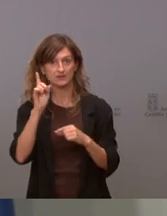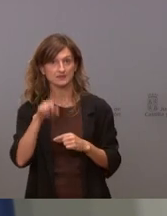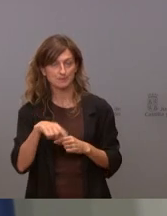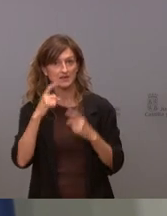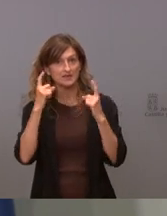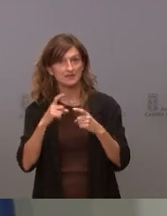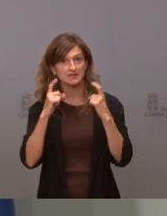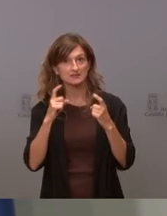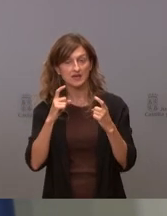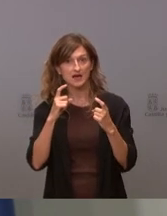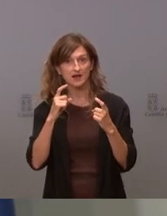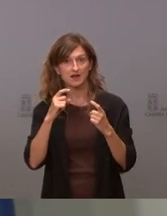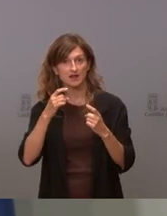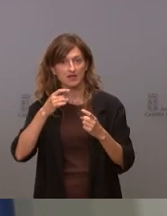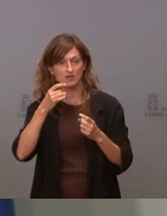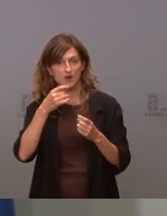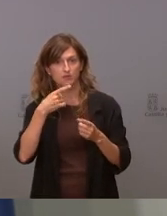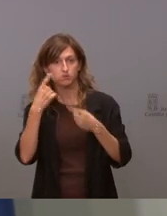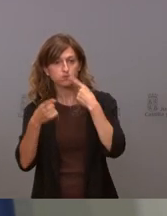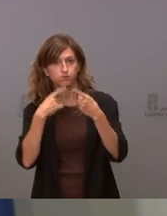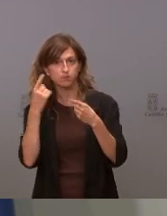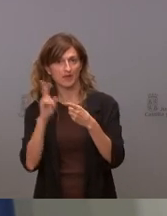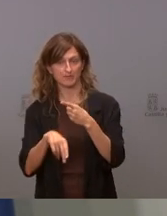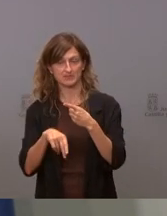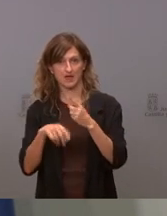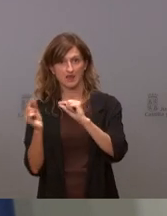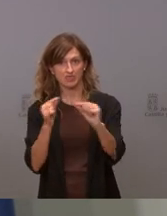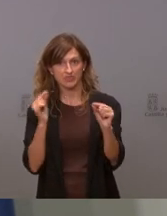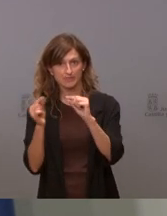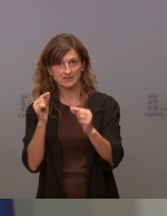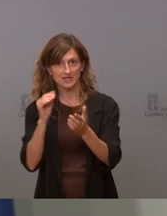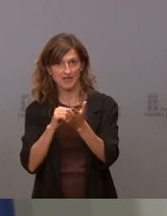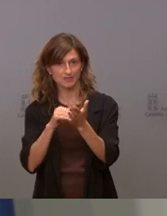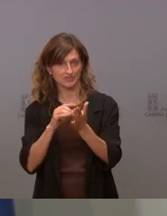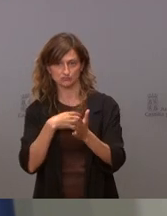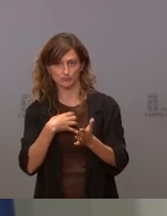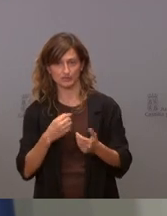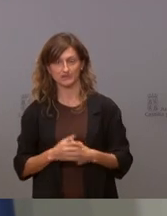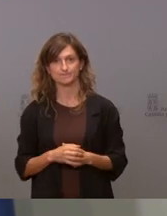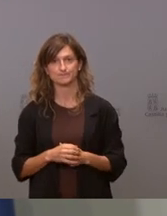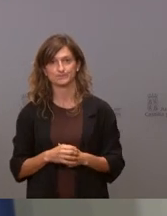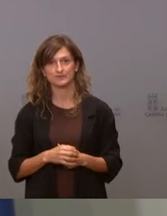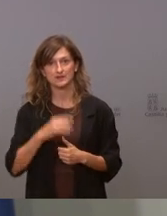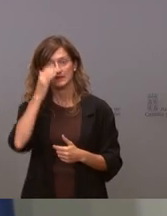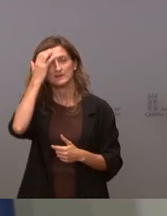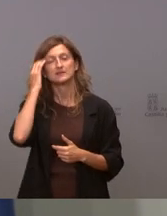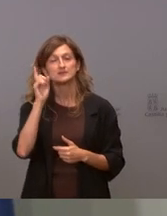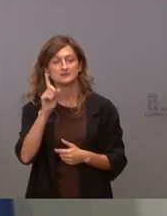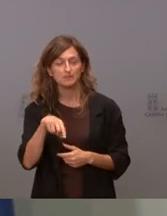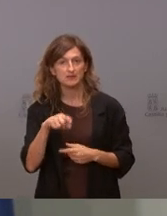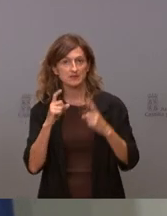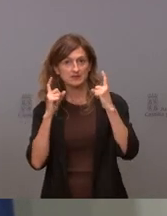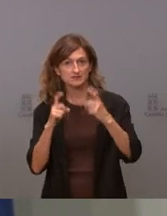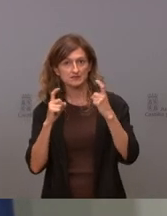posible la demagogia y el debate que a veces se suscita. Y evitando caer en las